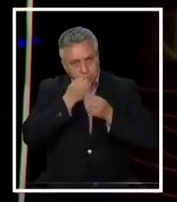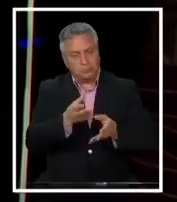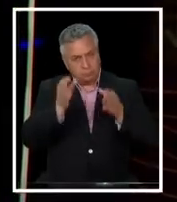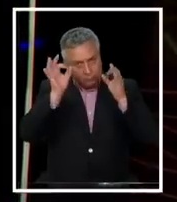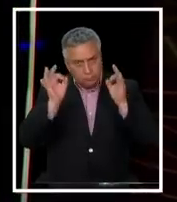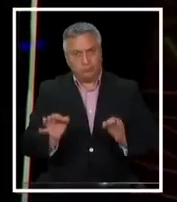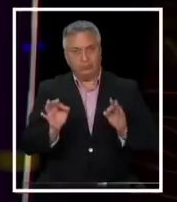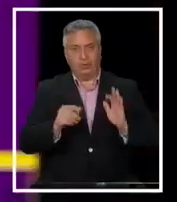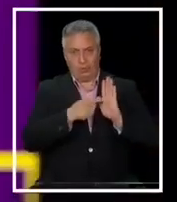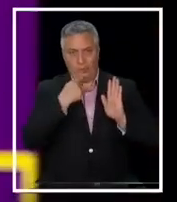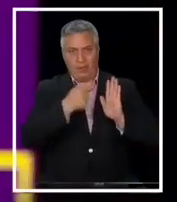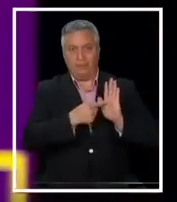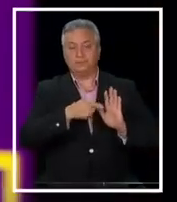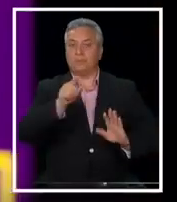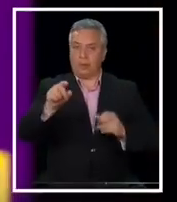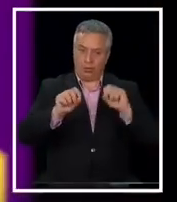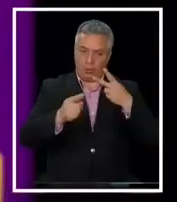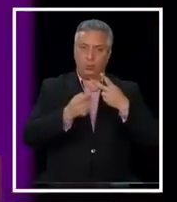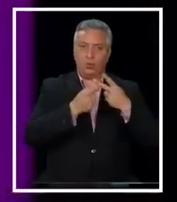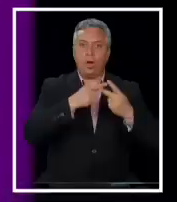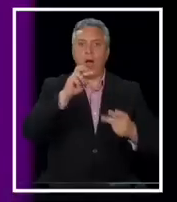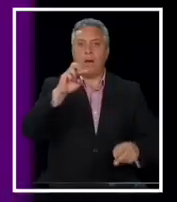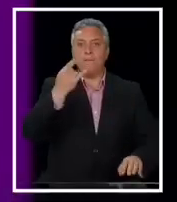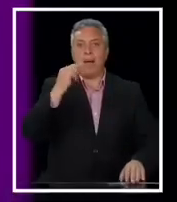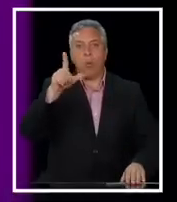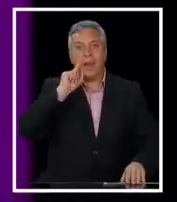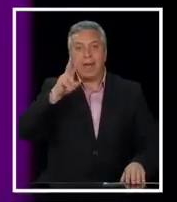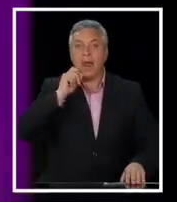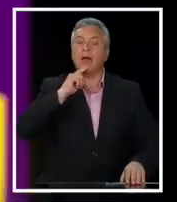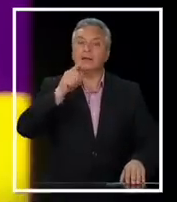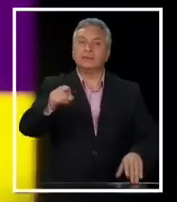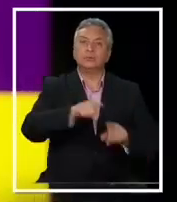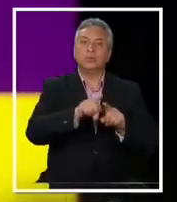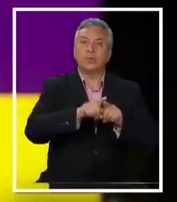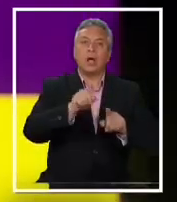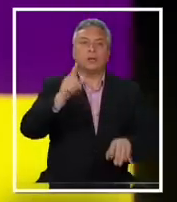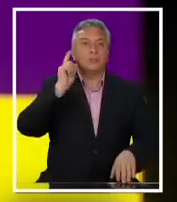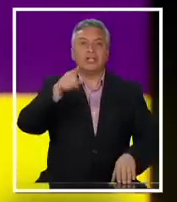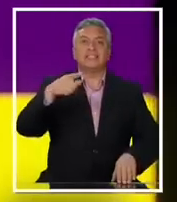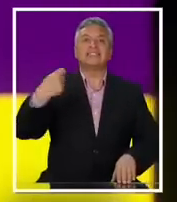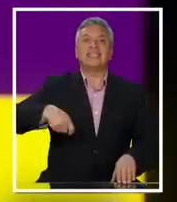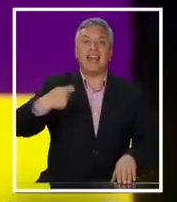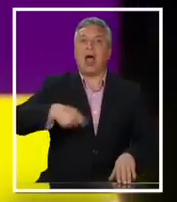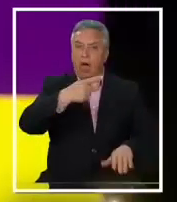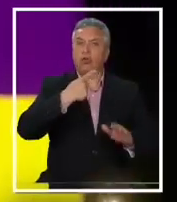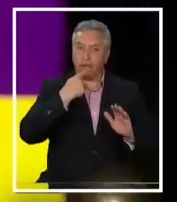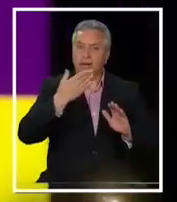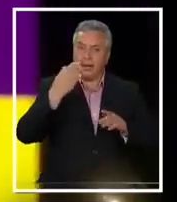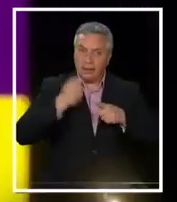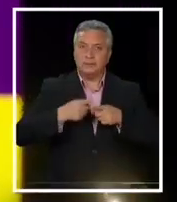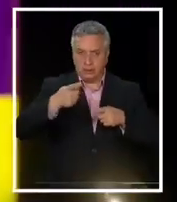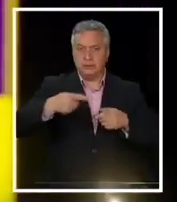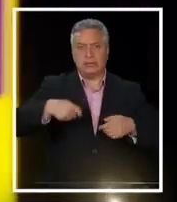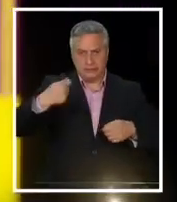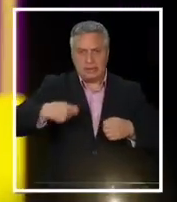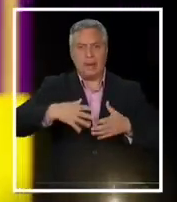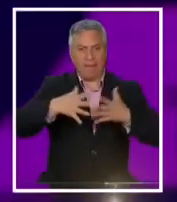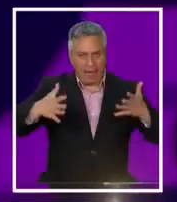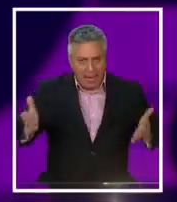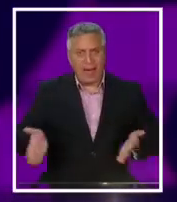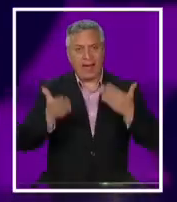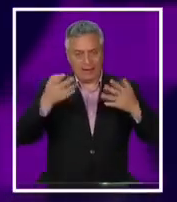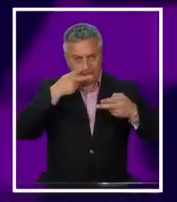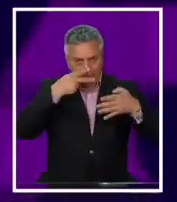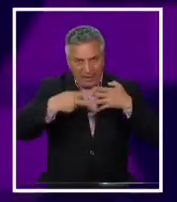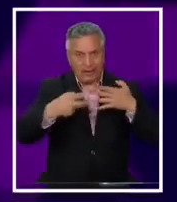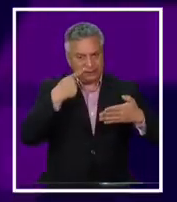cita. Segundo, Paulina dice, la senadora Jimena Ricón como presidenta del Senado propuso un Senado más ágil, transparente,